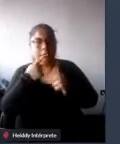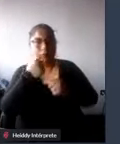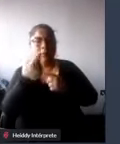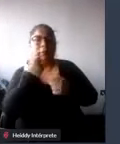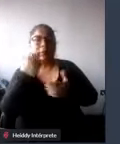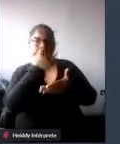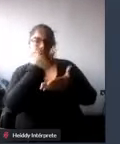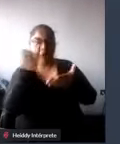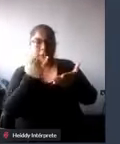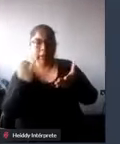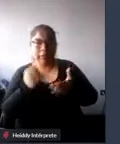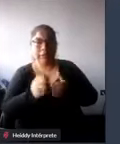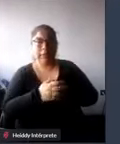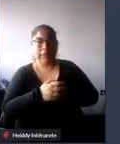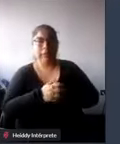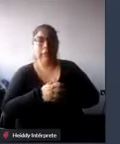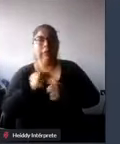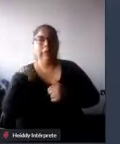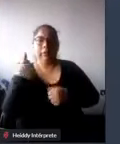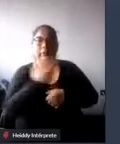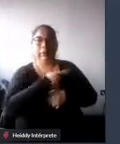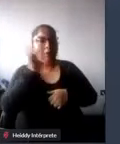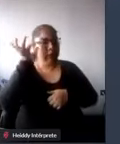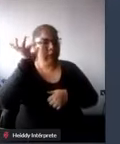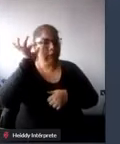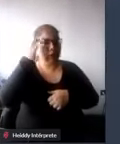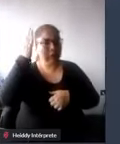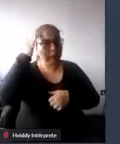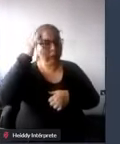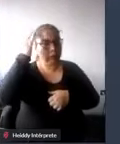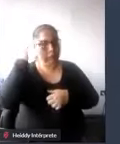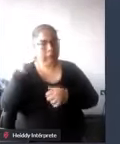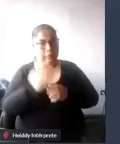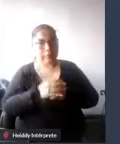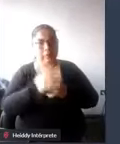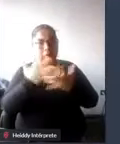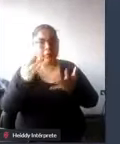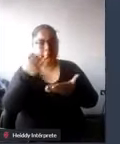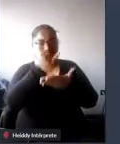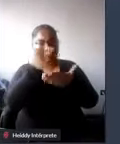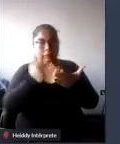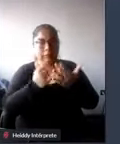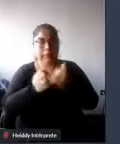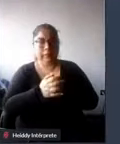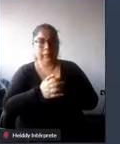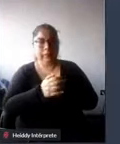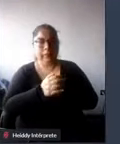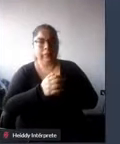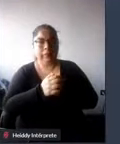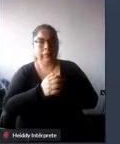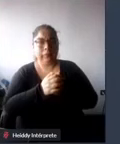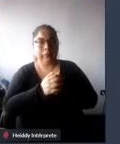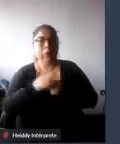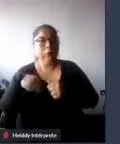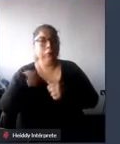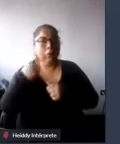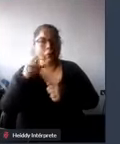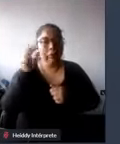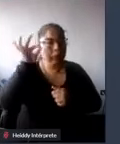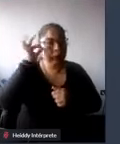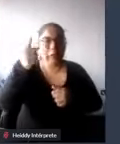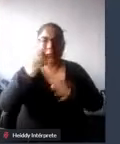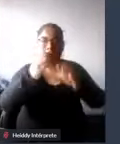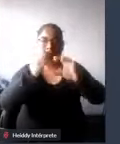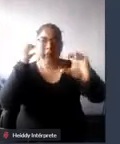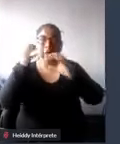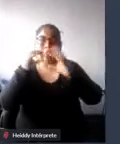planifican no son ingenieros urbanistas no son ingenieros planificadores no son ingenieros de transporte